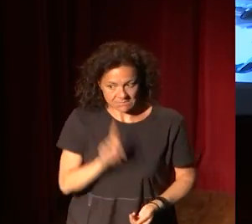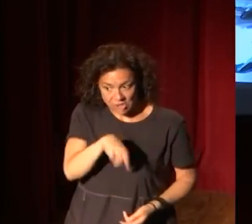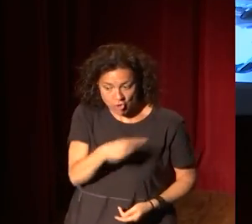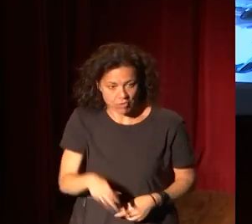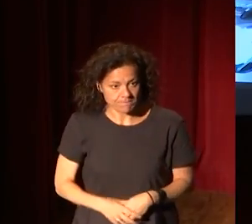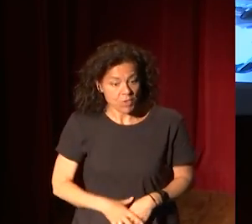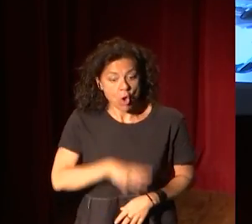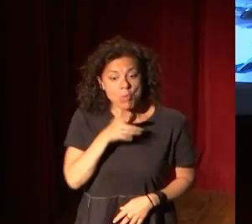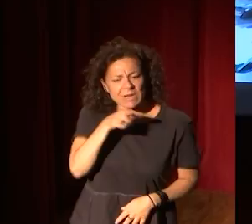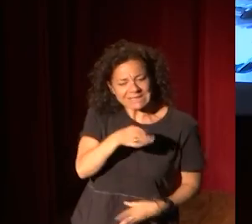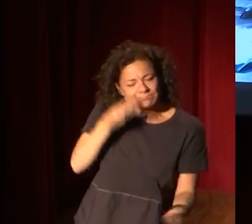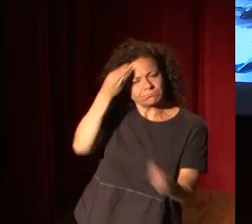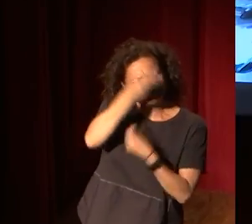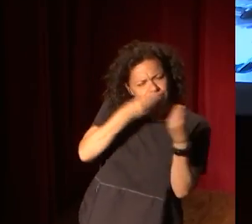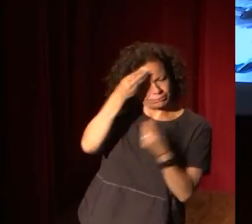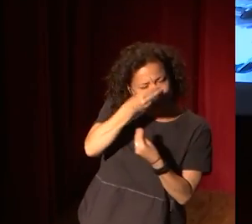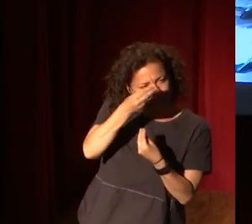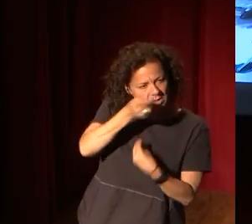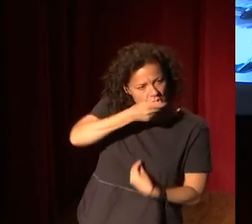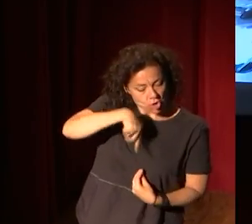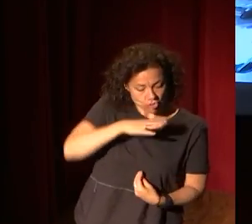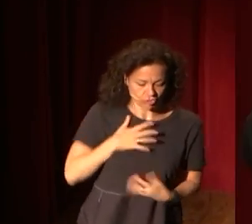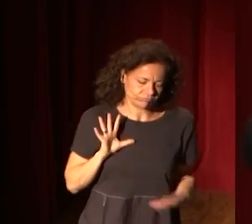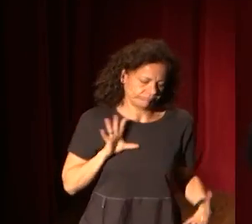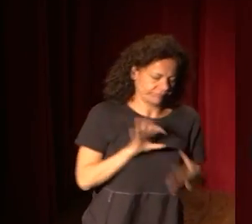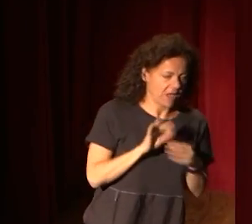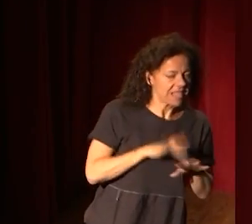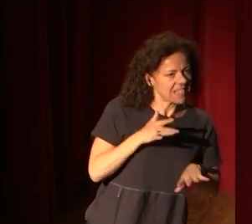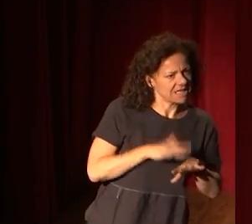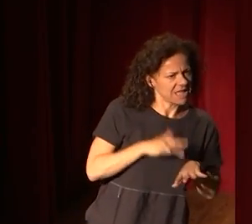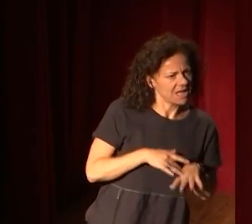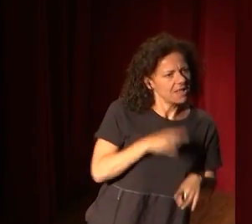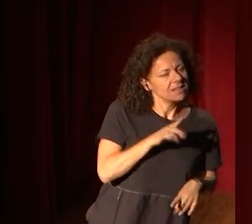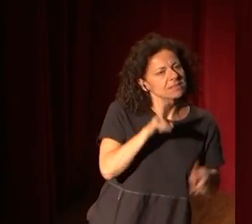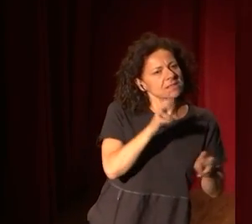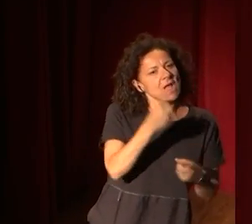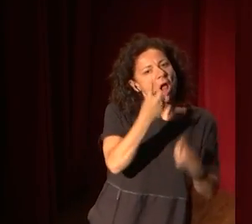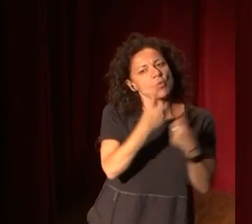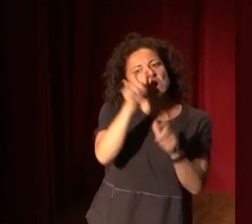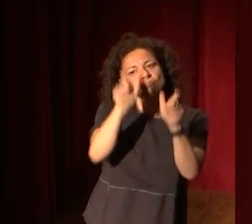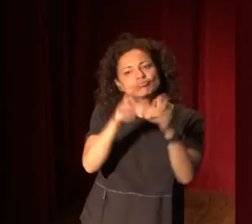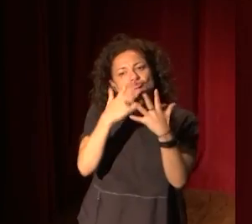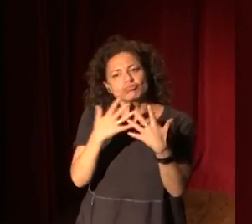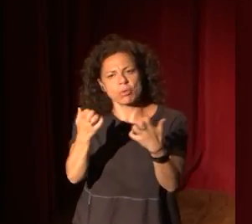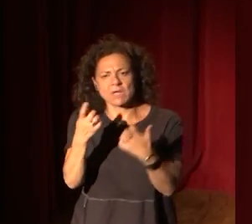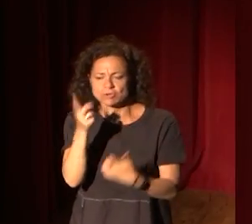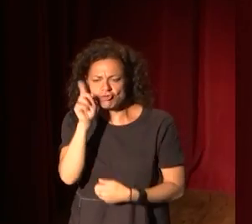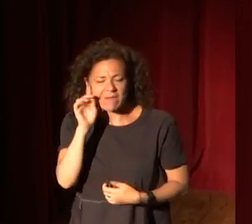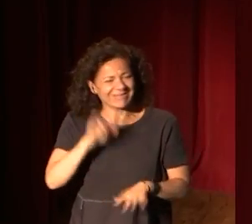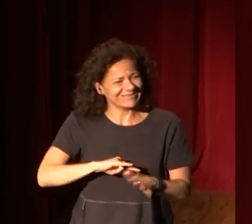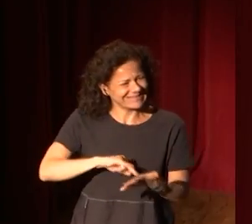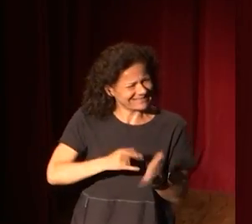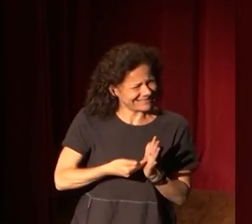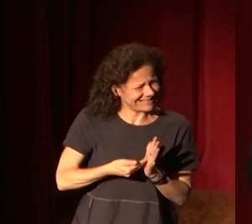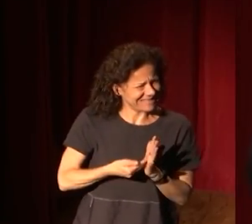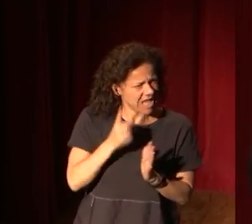Porque esta reflexión que nos hacemos los que somos desde lo digital sobre que ciertos públicos no son tecnológicos, esto